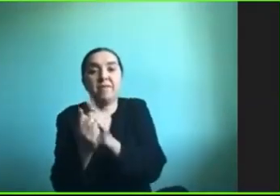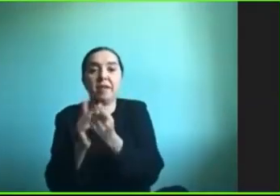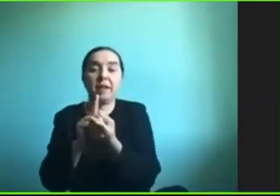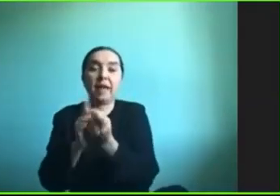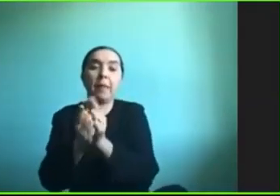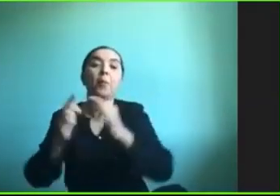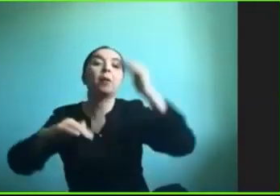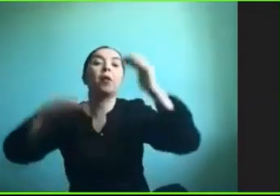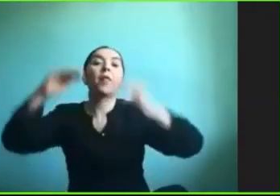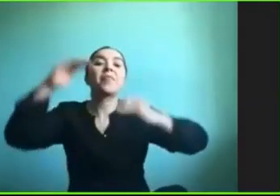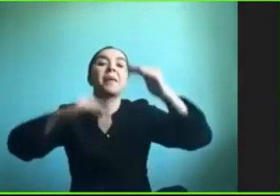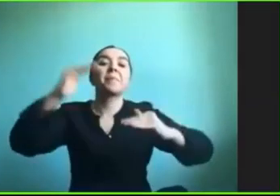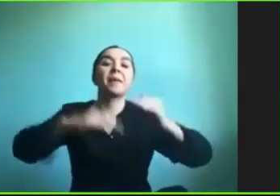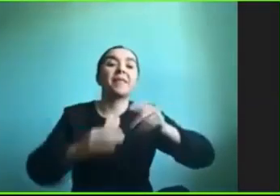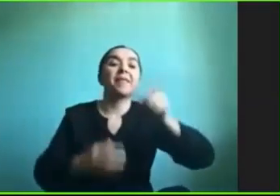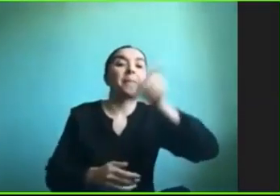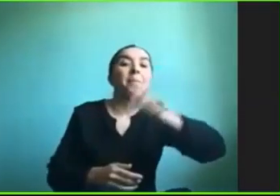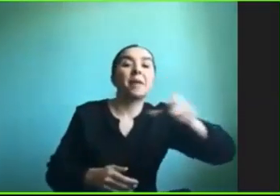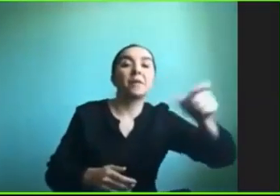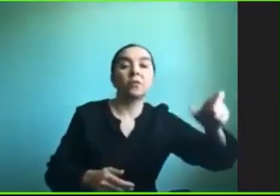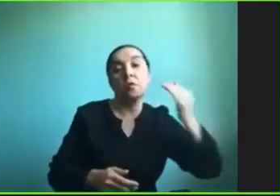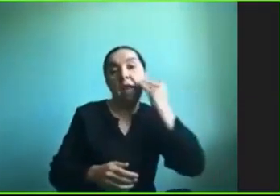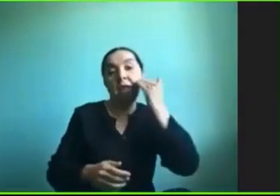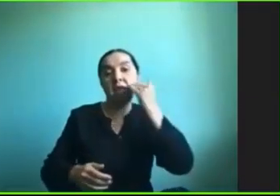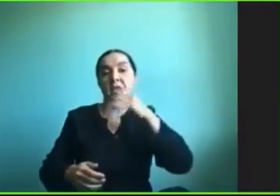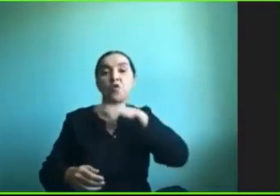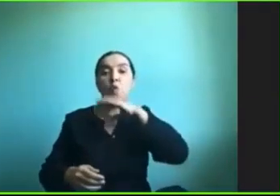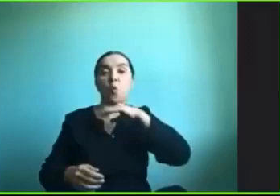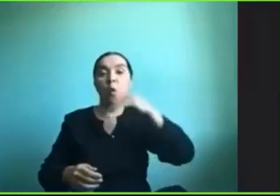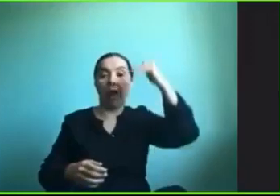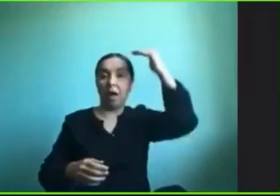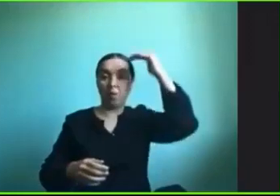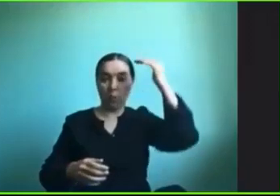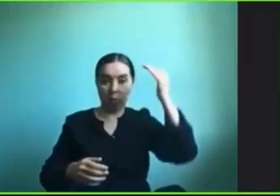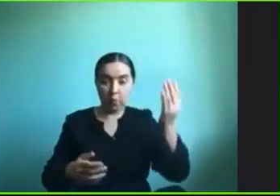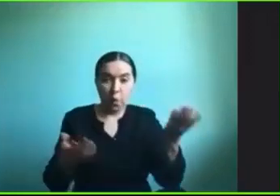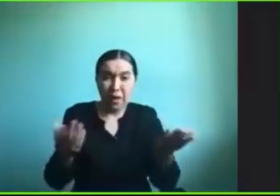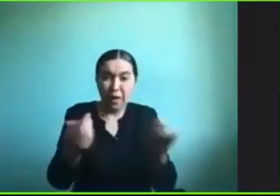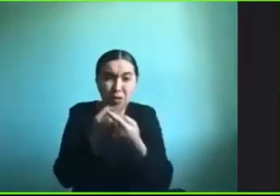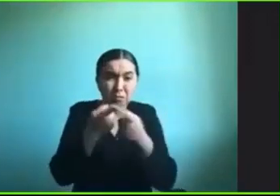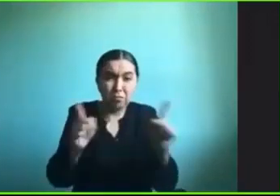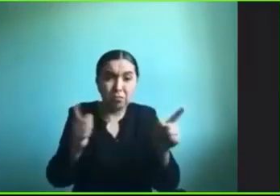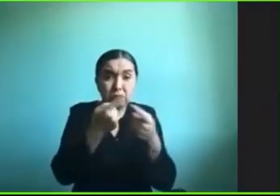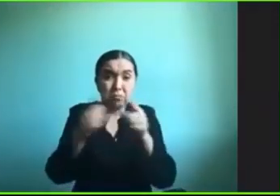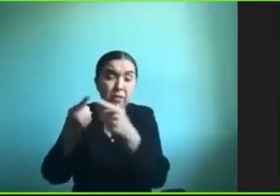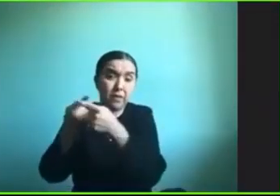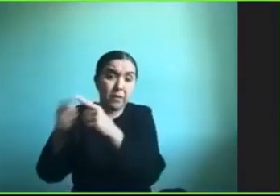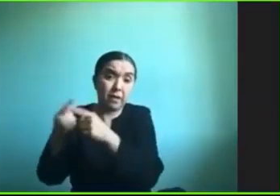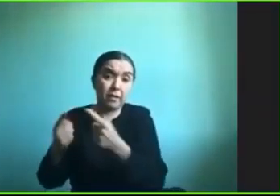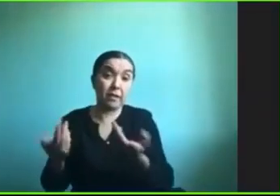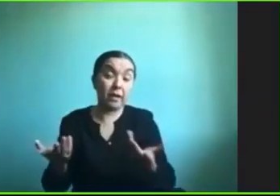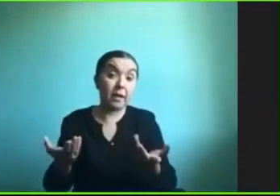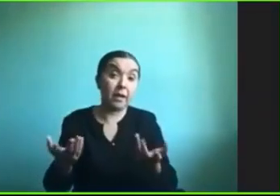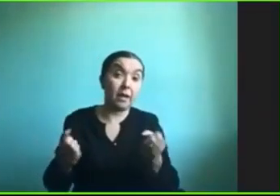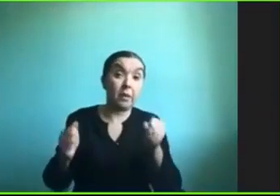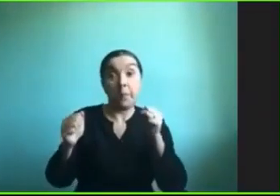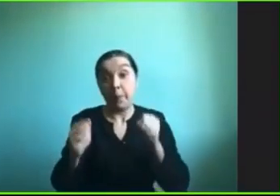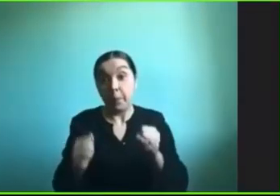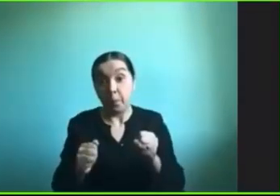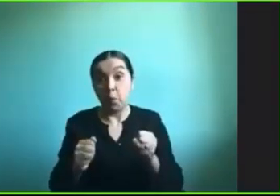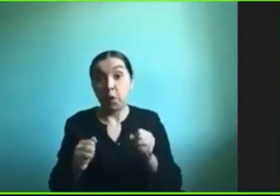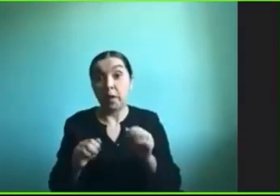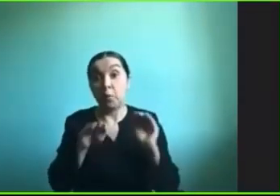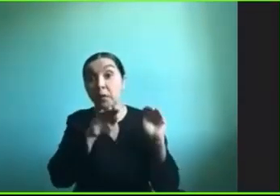de los usuarios tanto niños como adultos entonces eso es muy variable nosotras podemos asesorar a